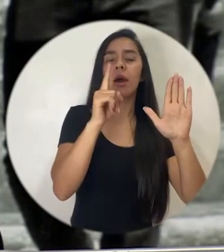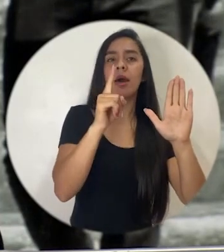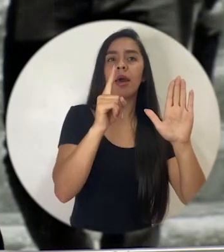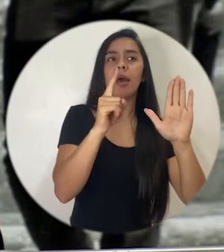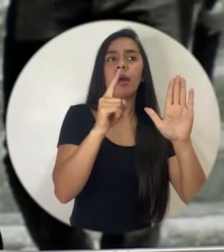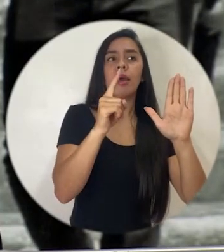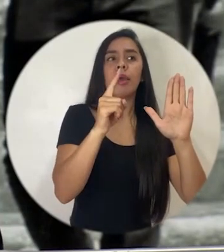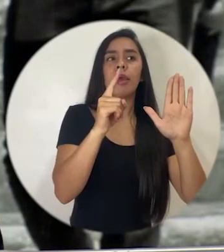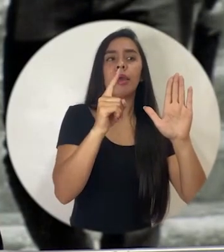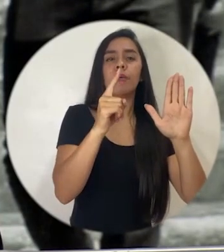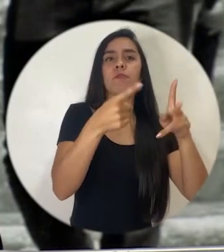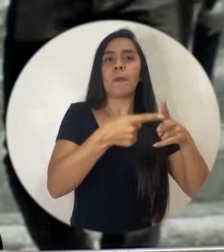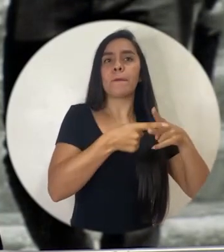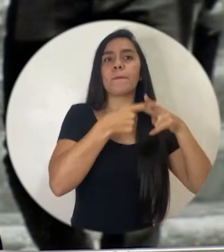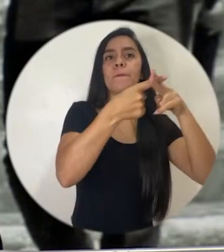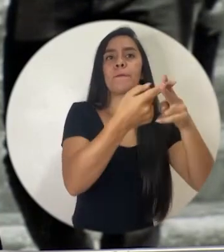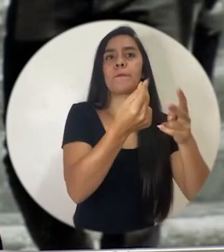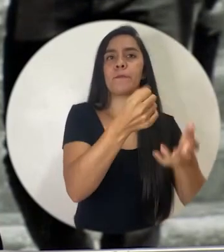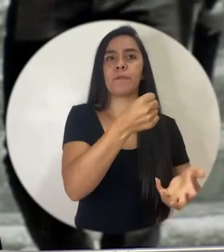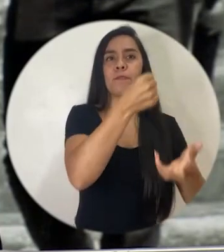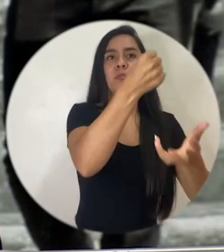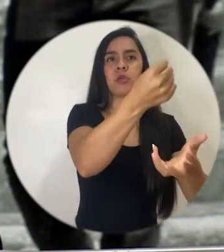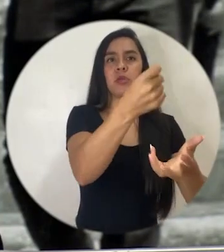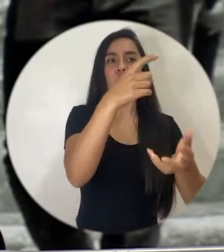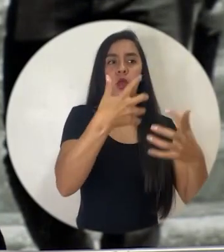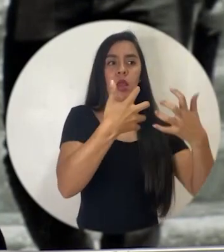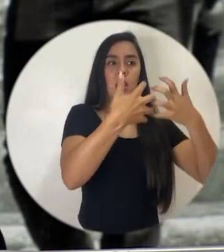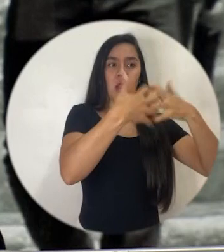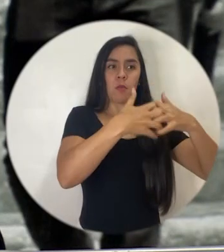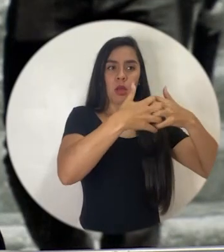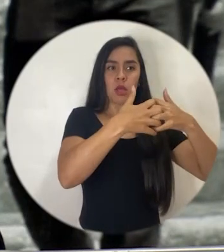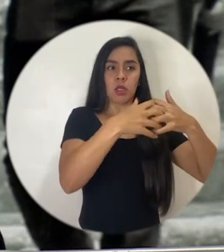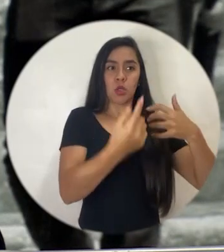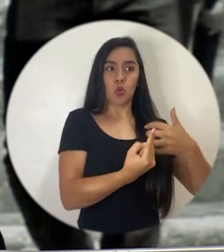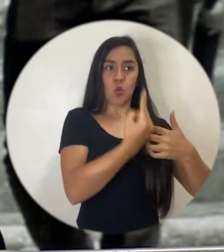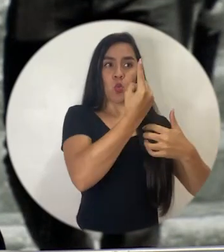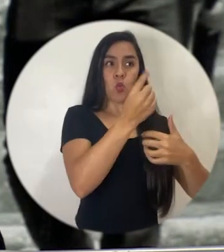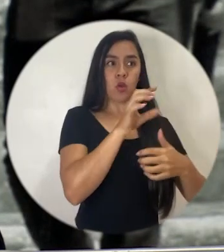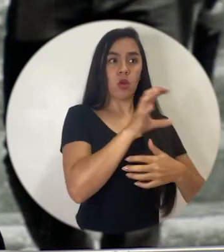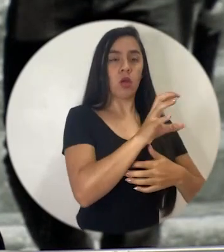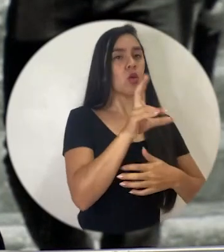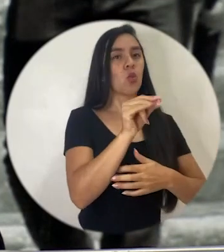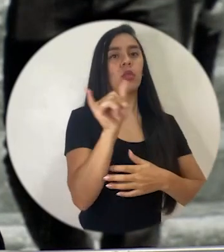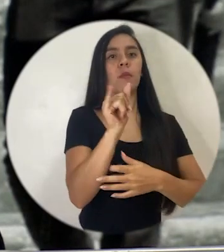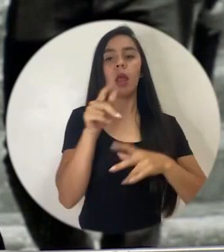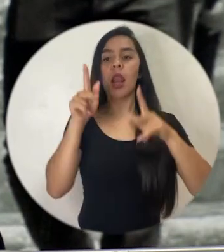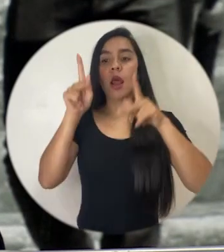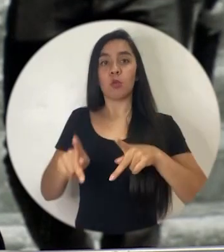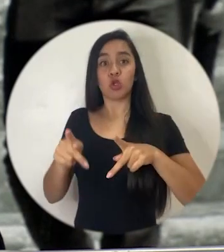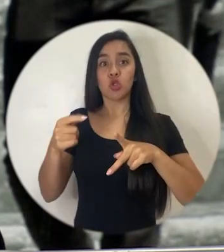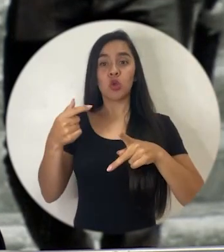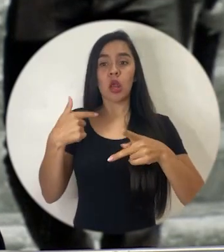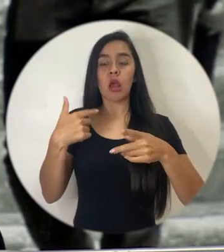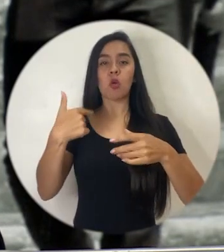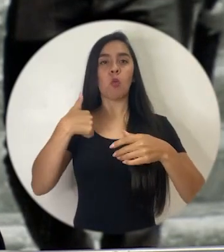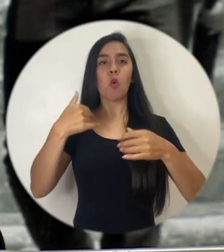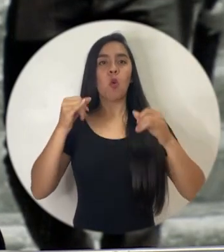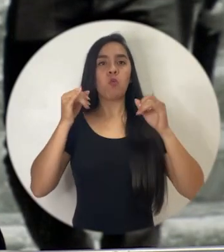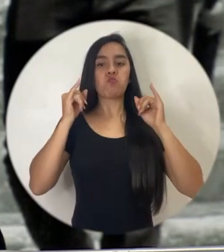entidades reguladas, a cualquiera de nosotros que se dedique a prestar plata, y eso ya es en sí mismo muy importante.